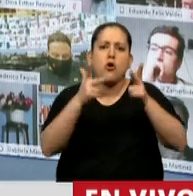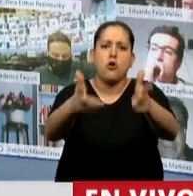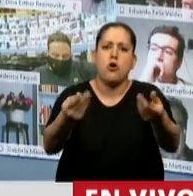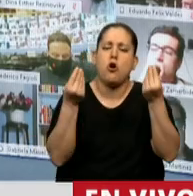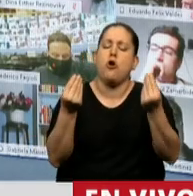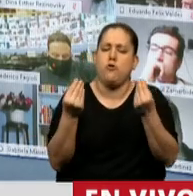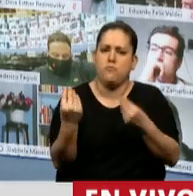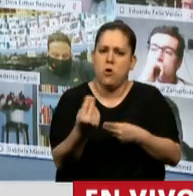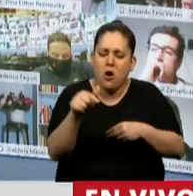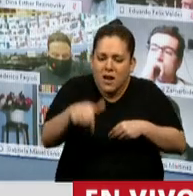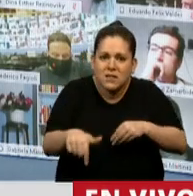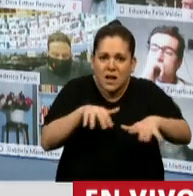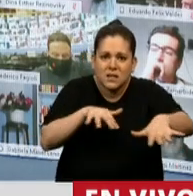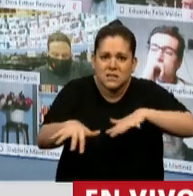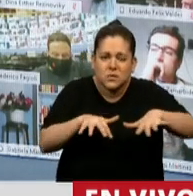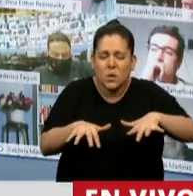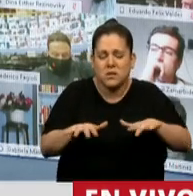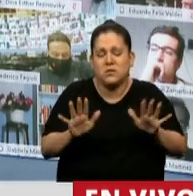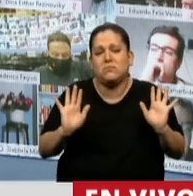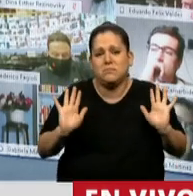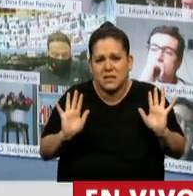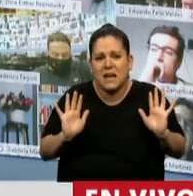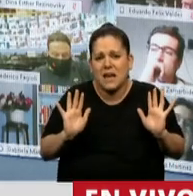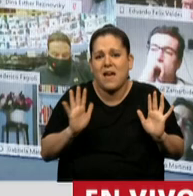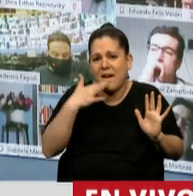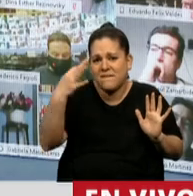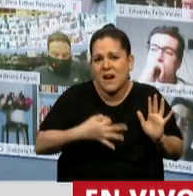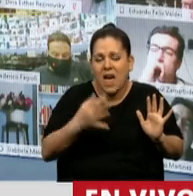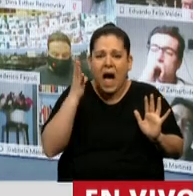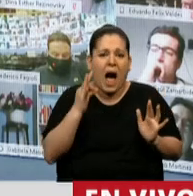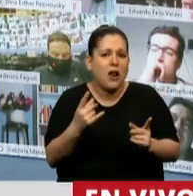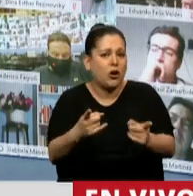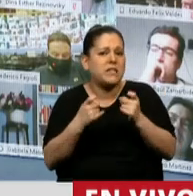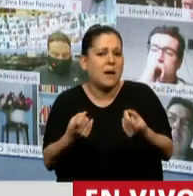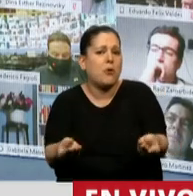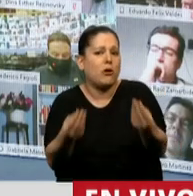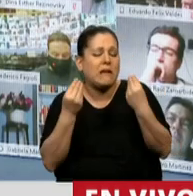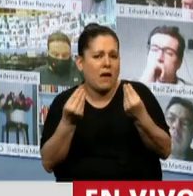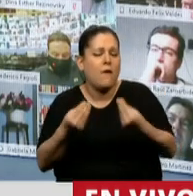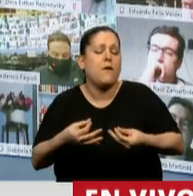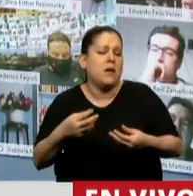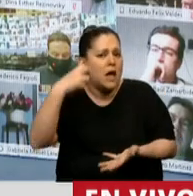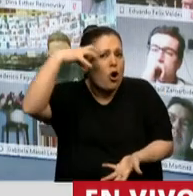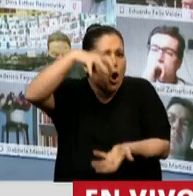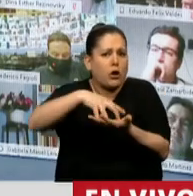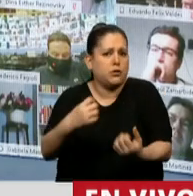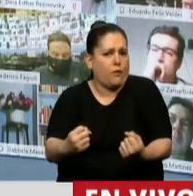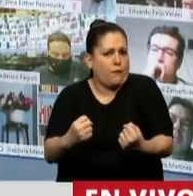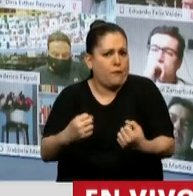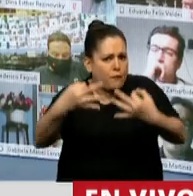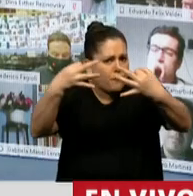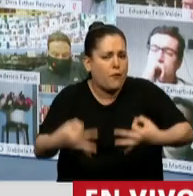estamos en una situación que si algo necesita es fortalecimiento institucional. Y hoy,